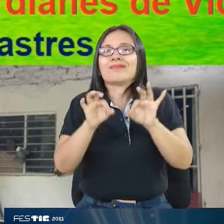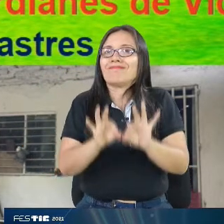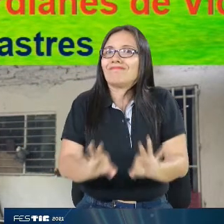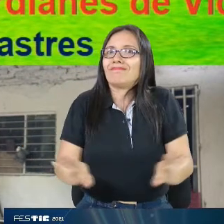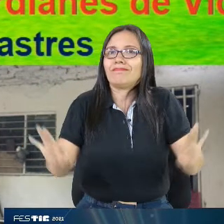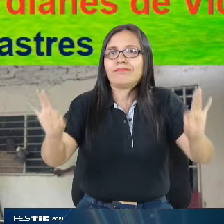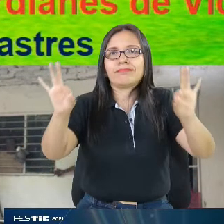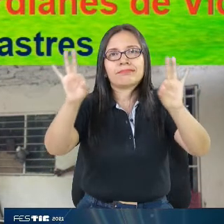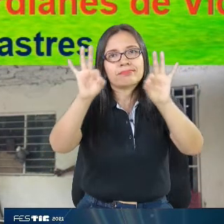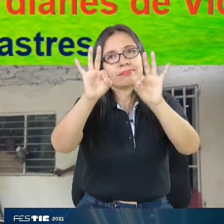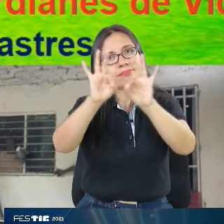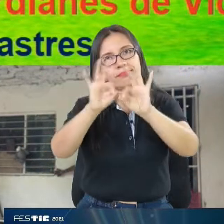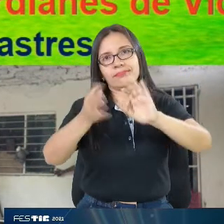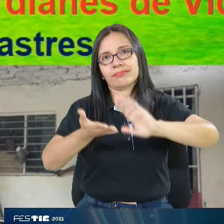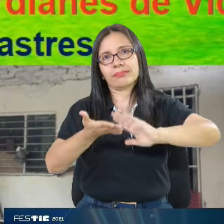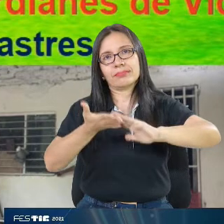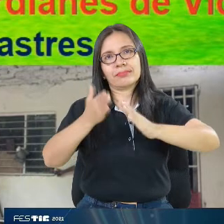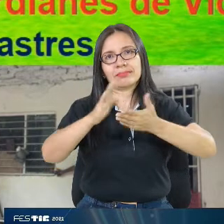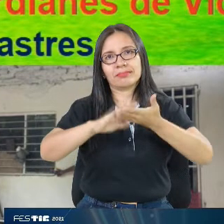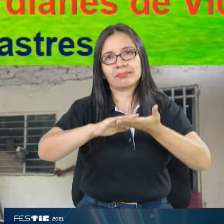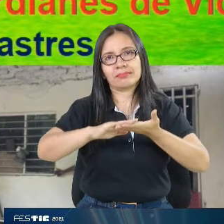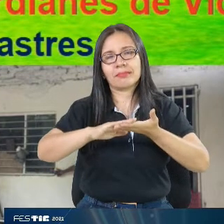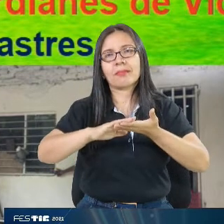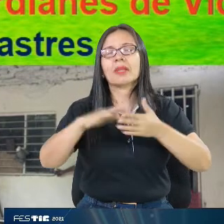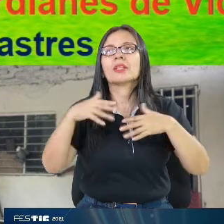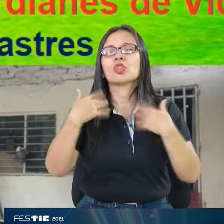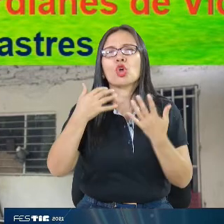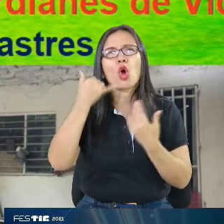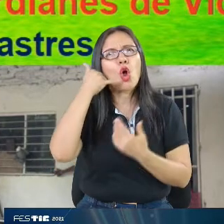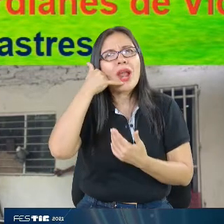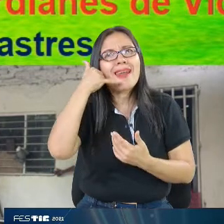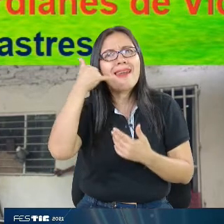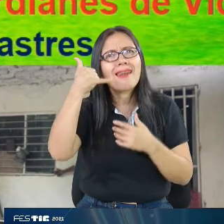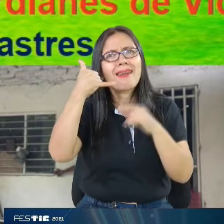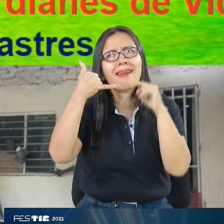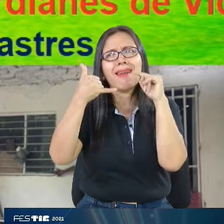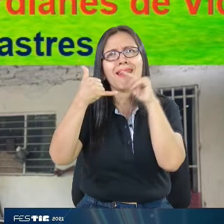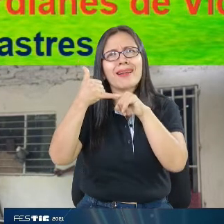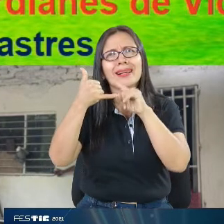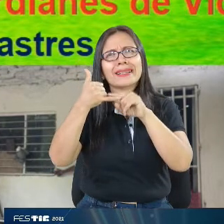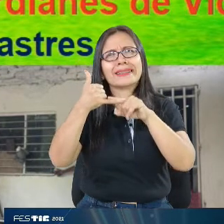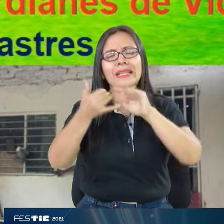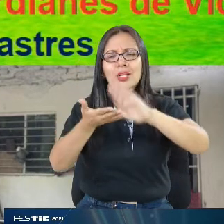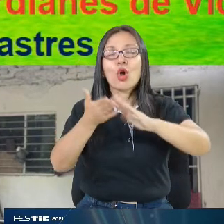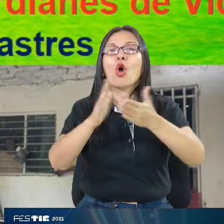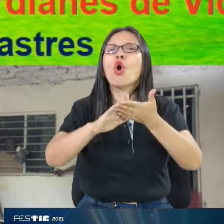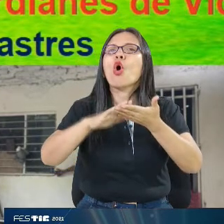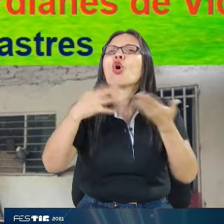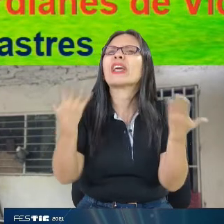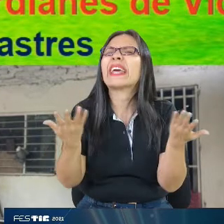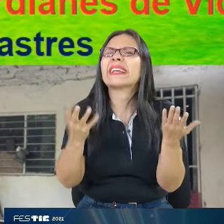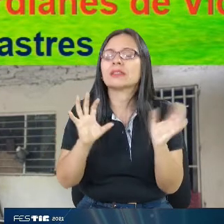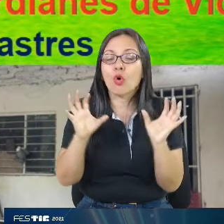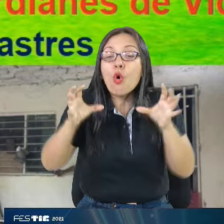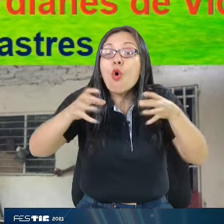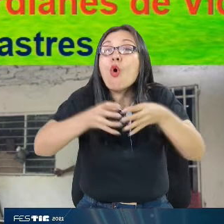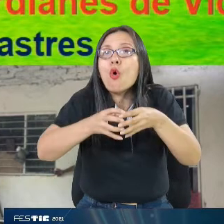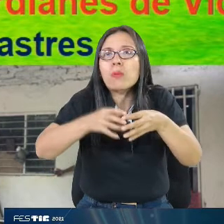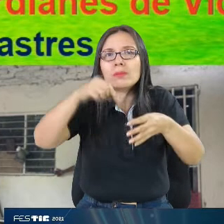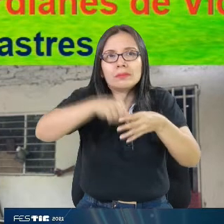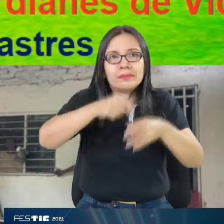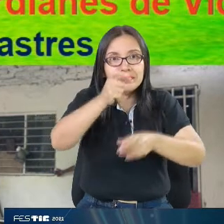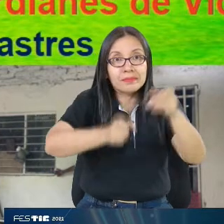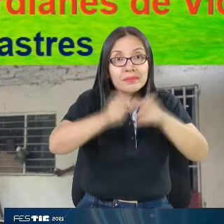territorial. ¿Qué buscamos con la línea social y territorial? Constituir una red de sistemas de alertas tempranas comunitarias.